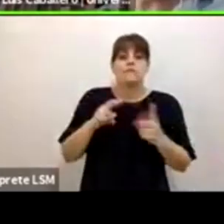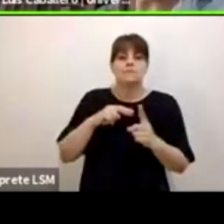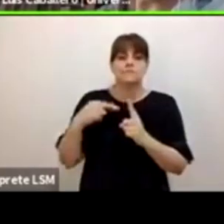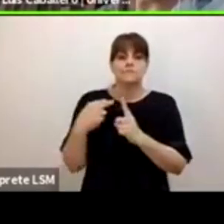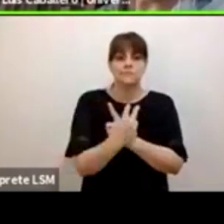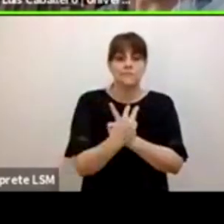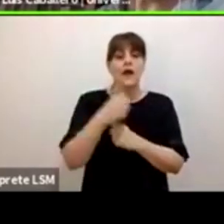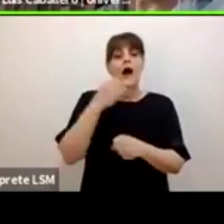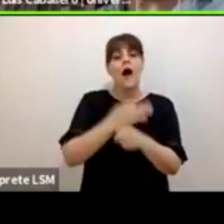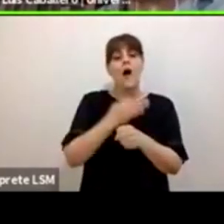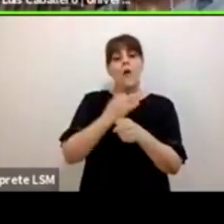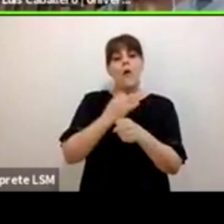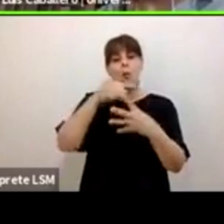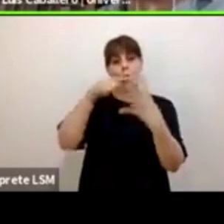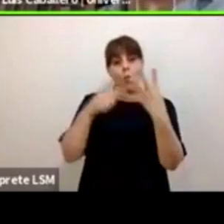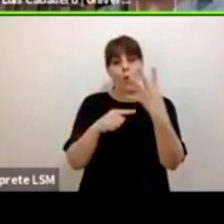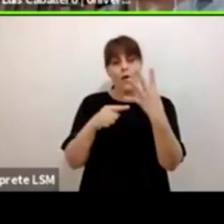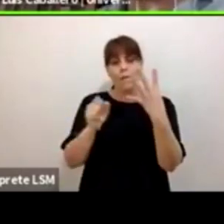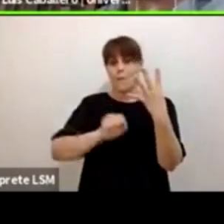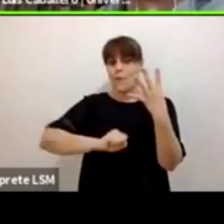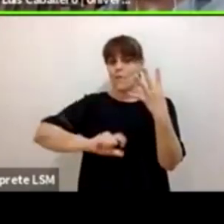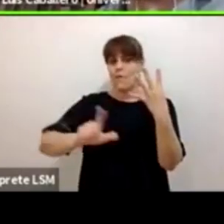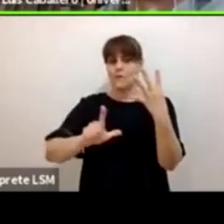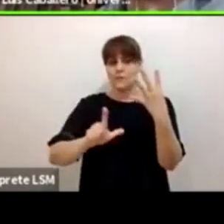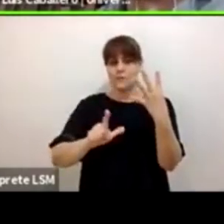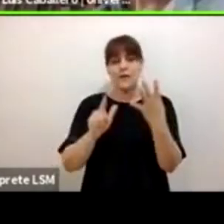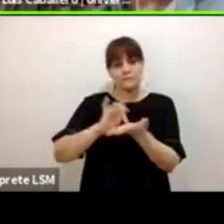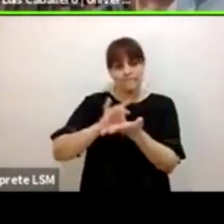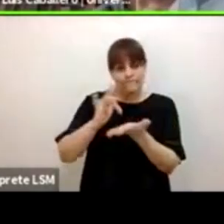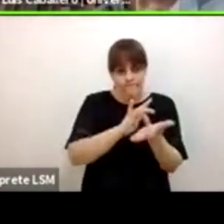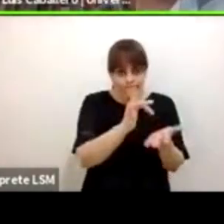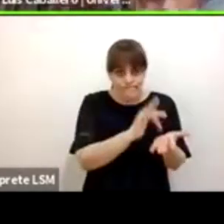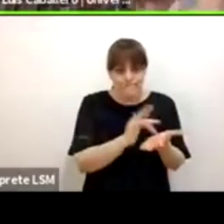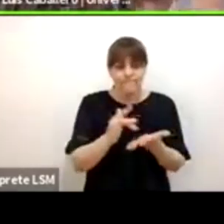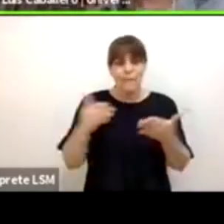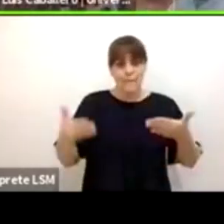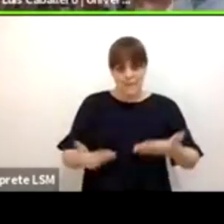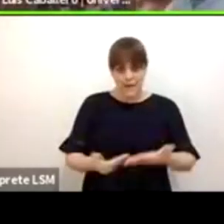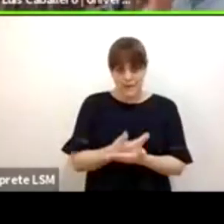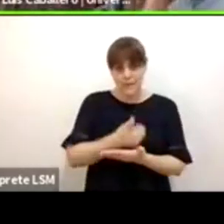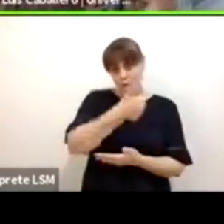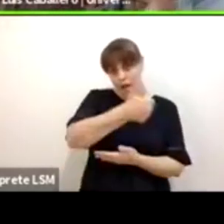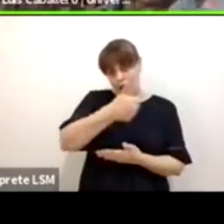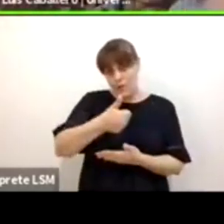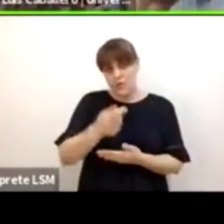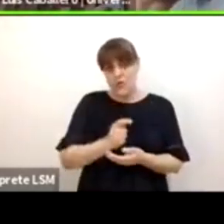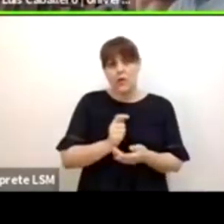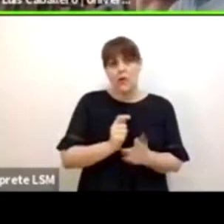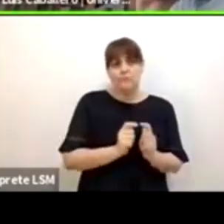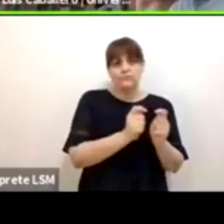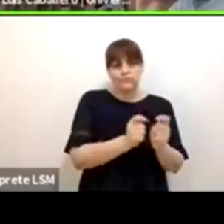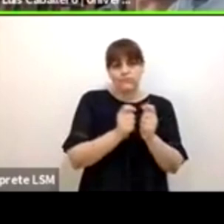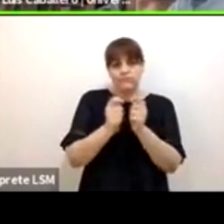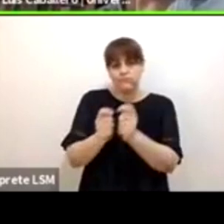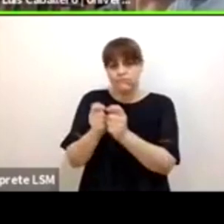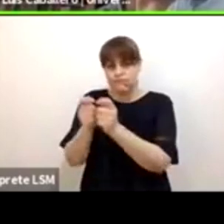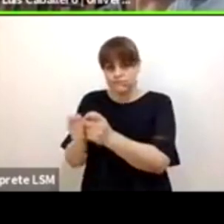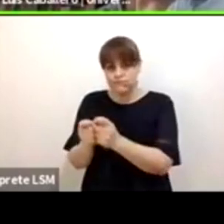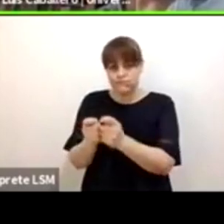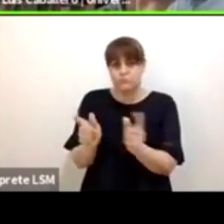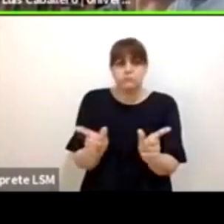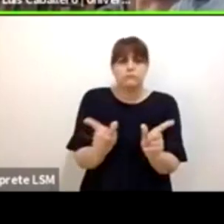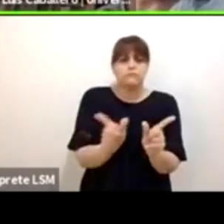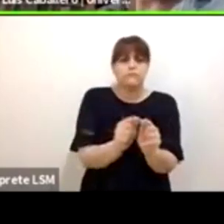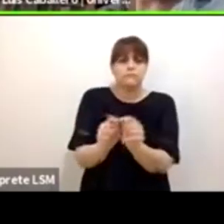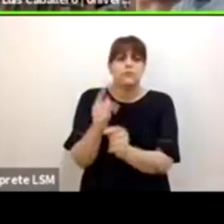y les agradezco, las voy a presentar en la medida que les dé la palabra una breve semblanza de